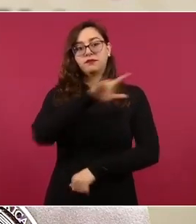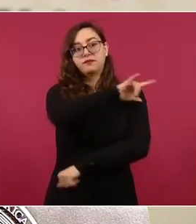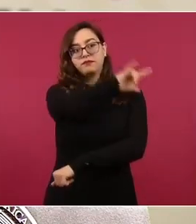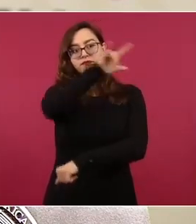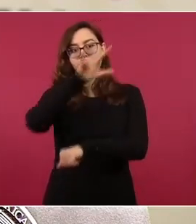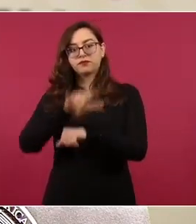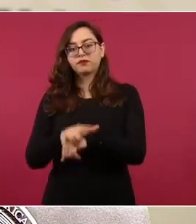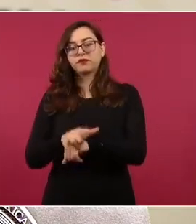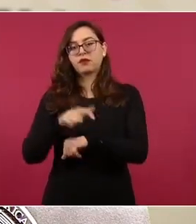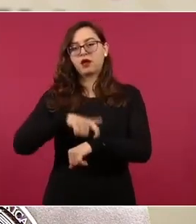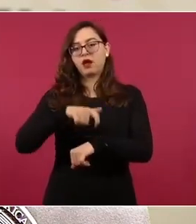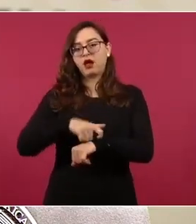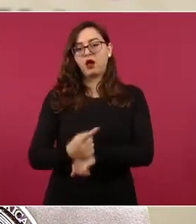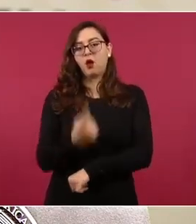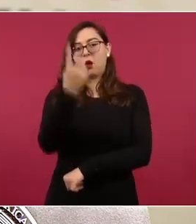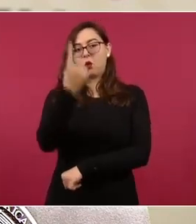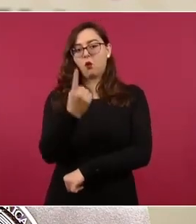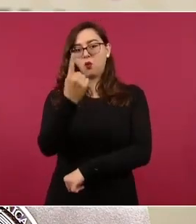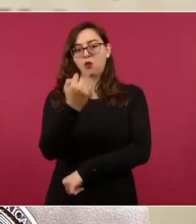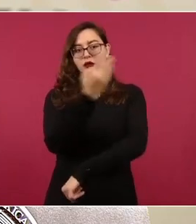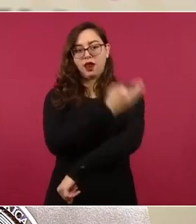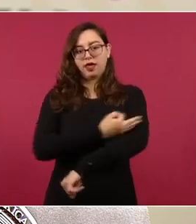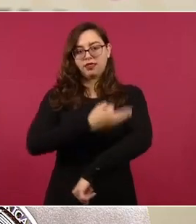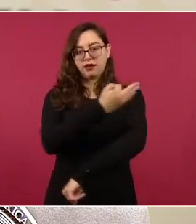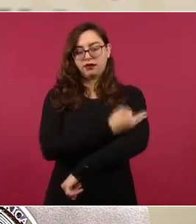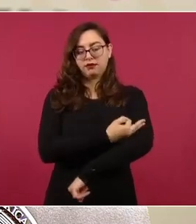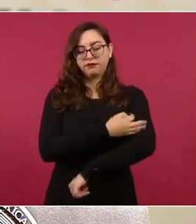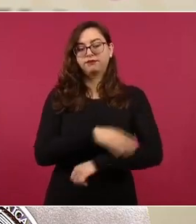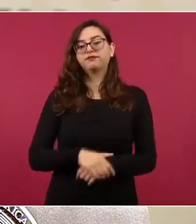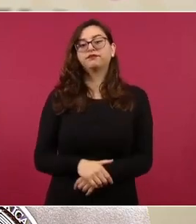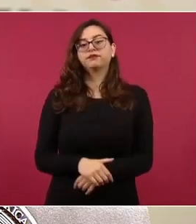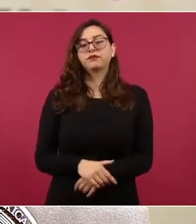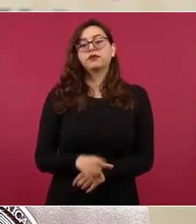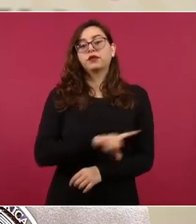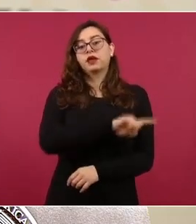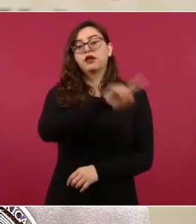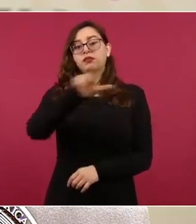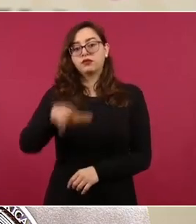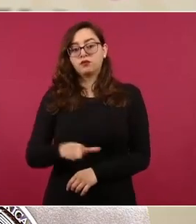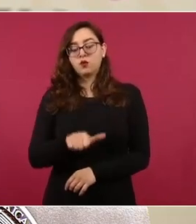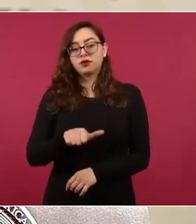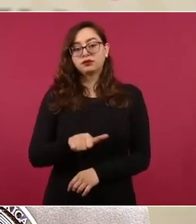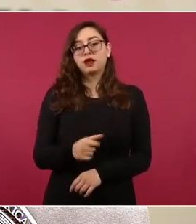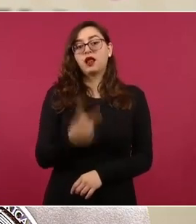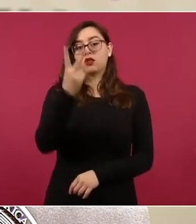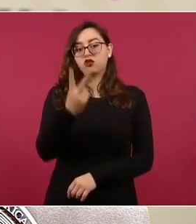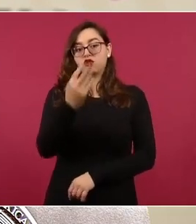Un poco más tarde, dos y media más o menos, estará llegando el primer ministro Trudeau.